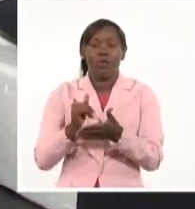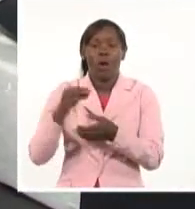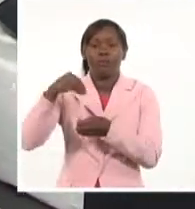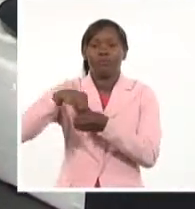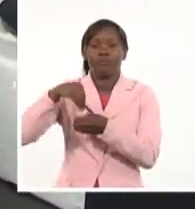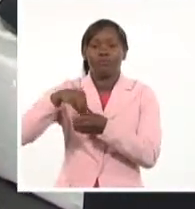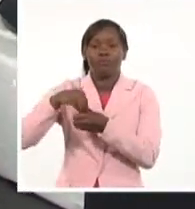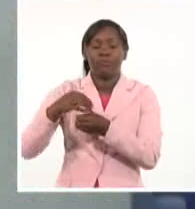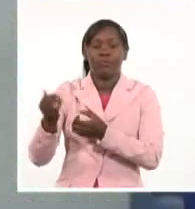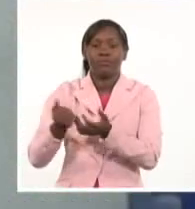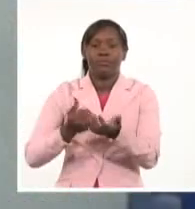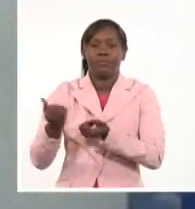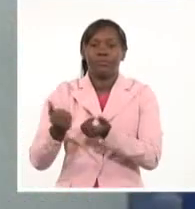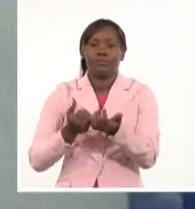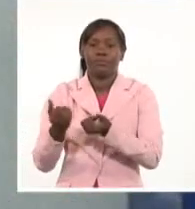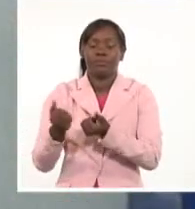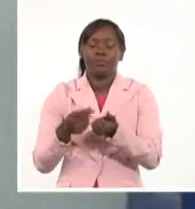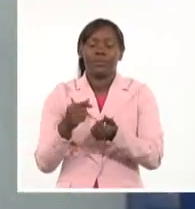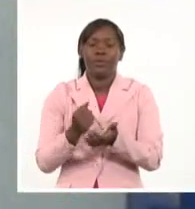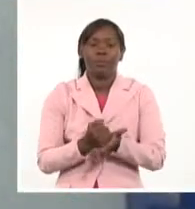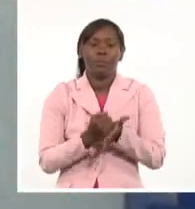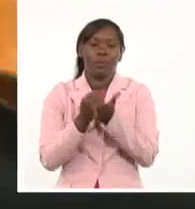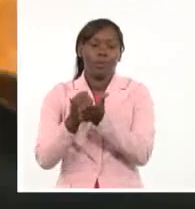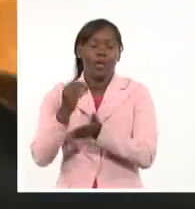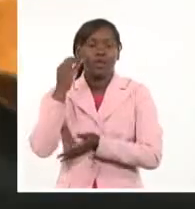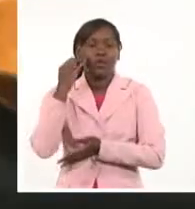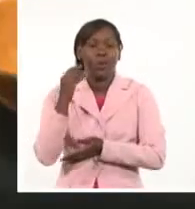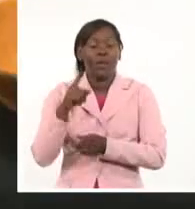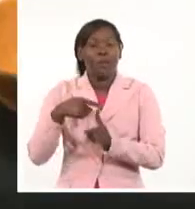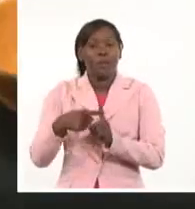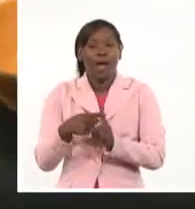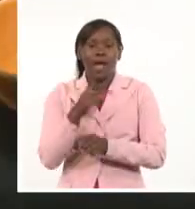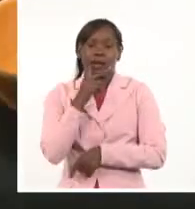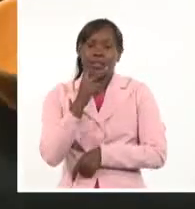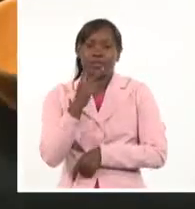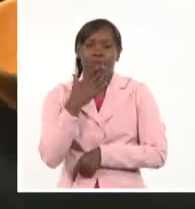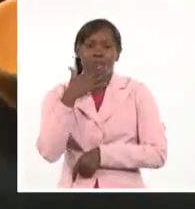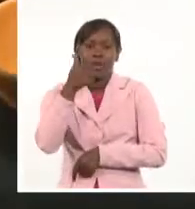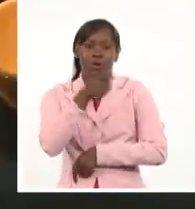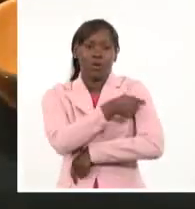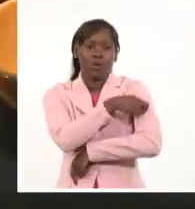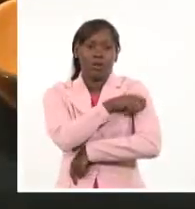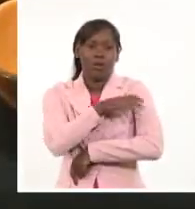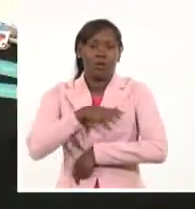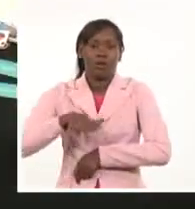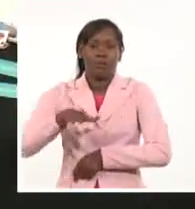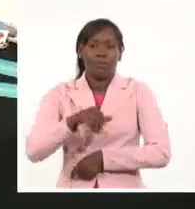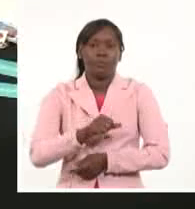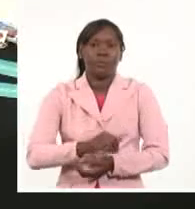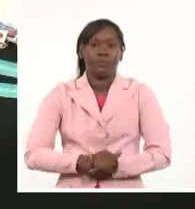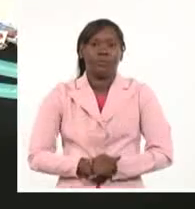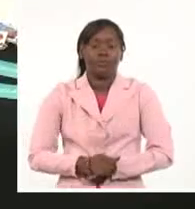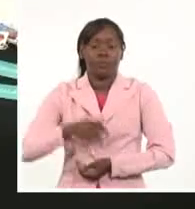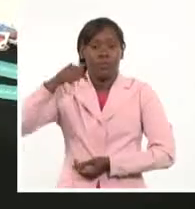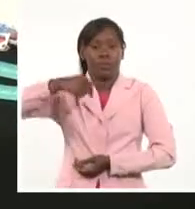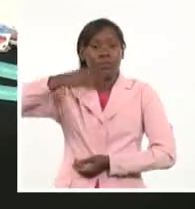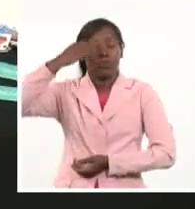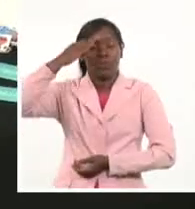encadenamientos productivos y el aporte de bienes y servicios en todas las esferas de la vida. Y que el país pueda